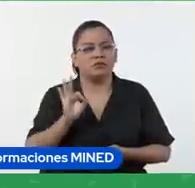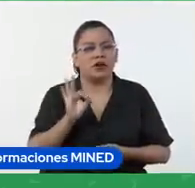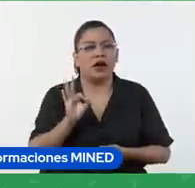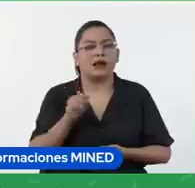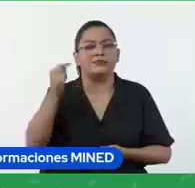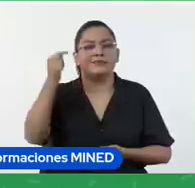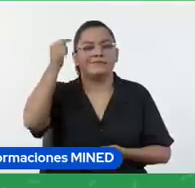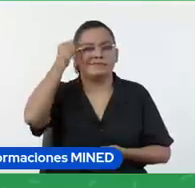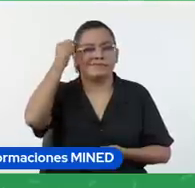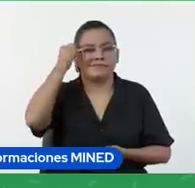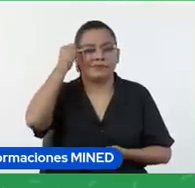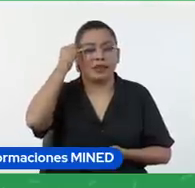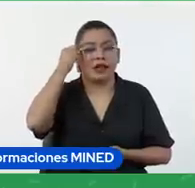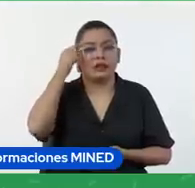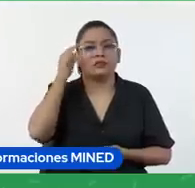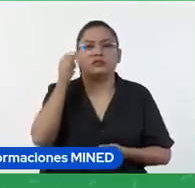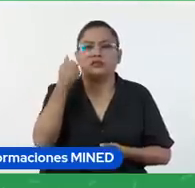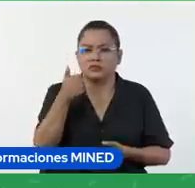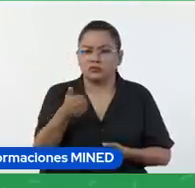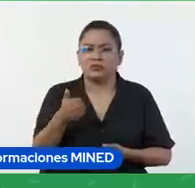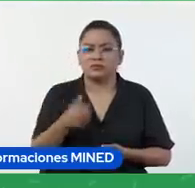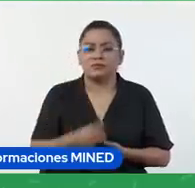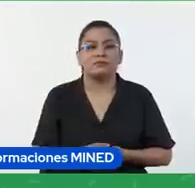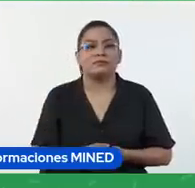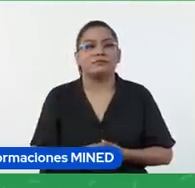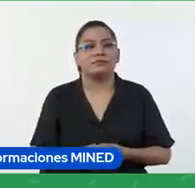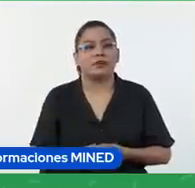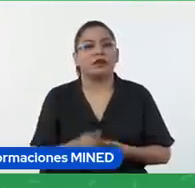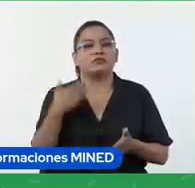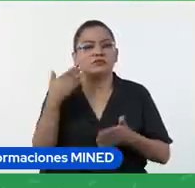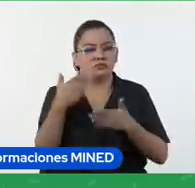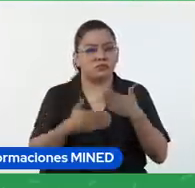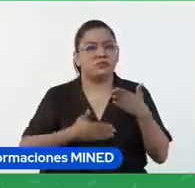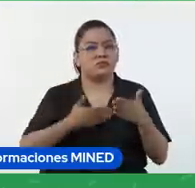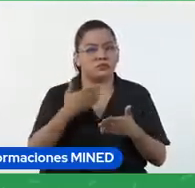también es válido es parte del proceso